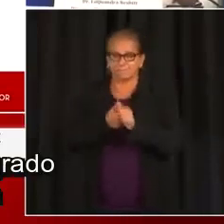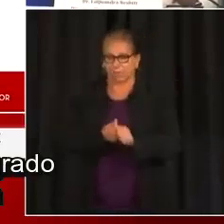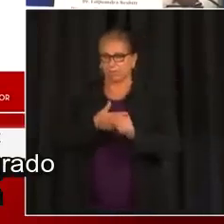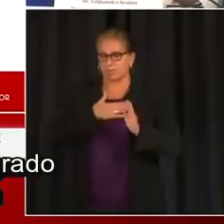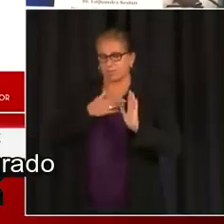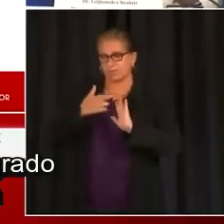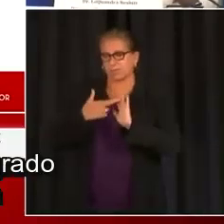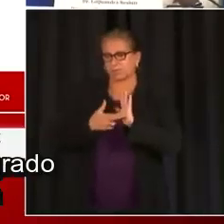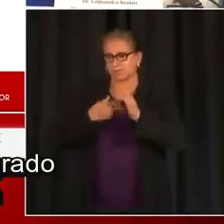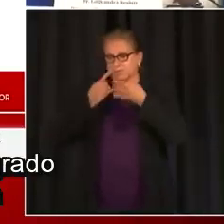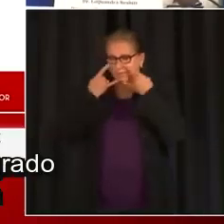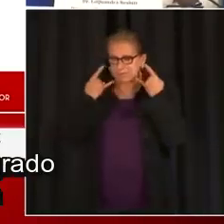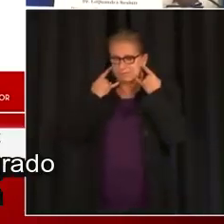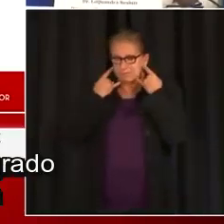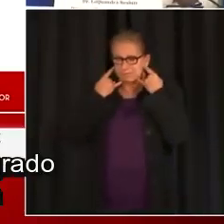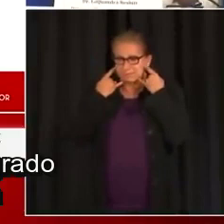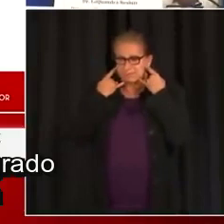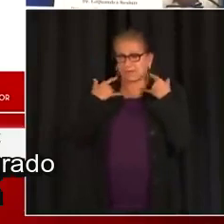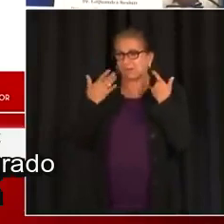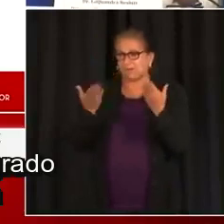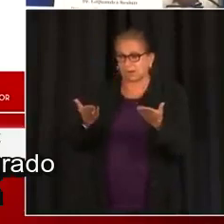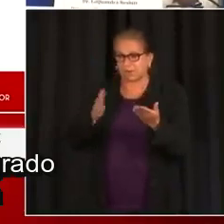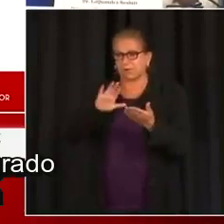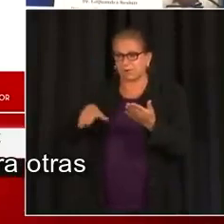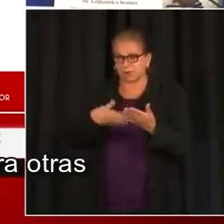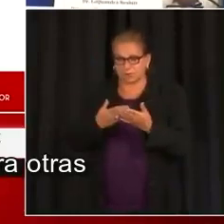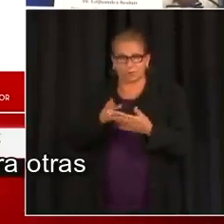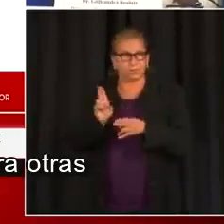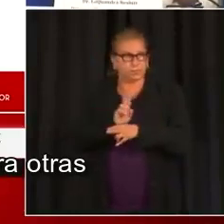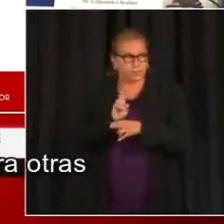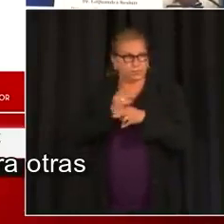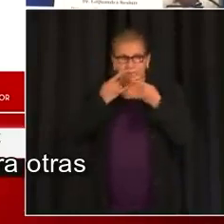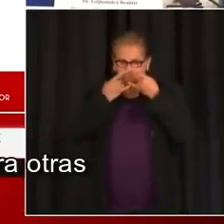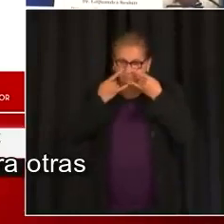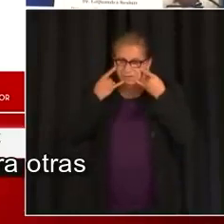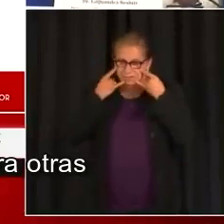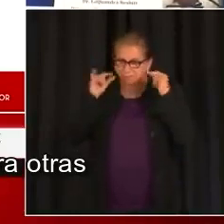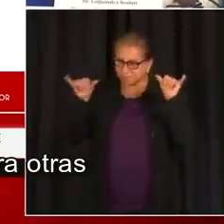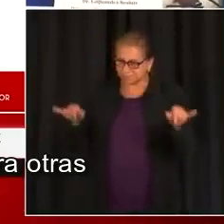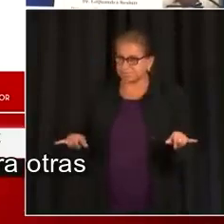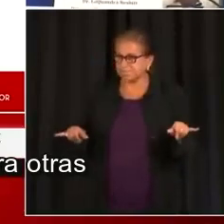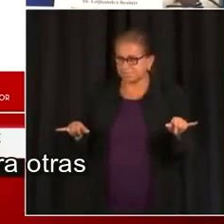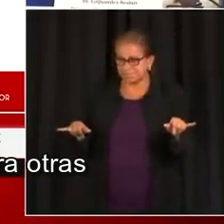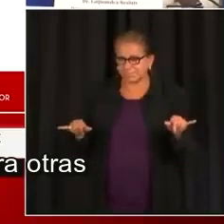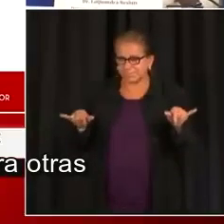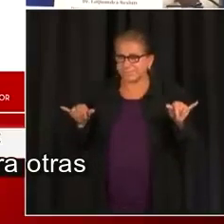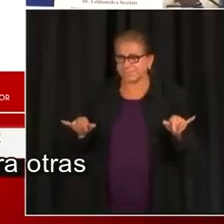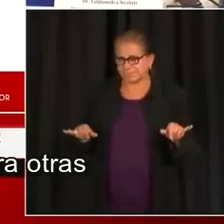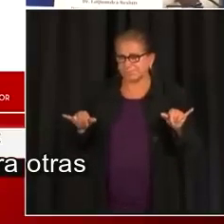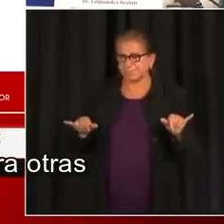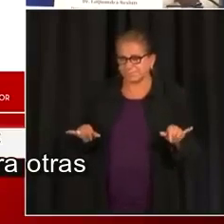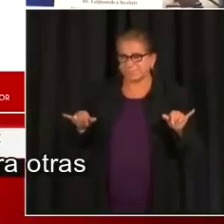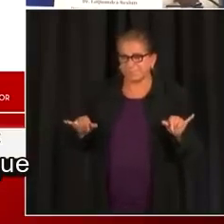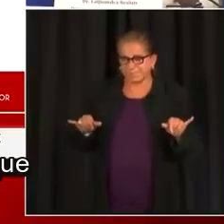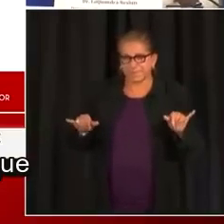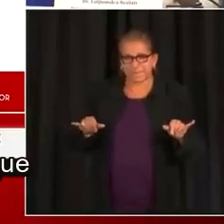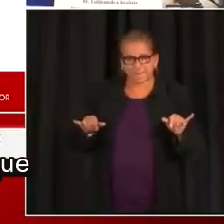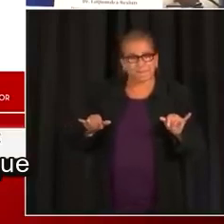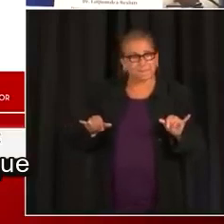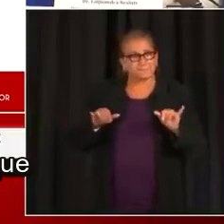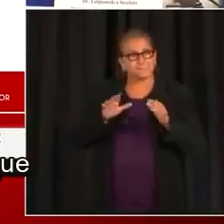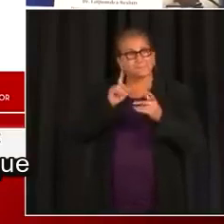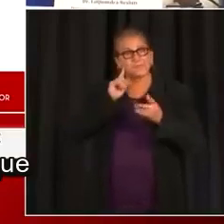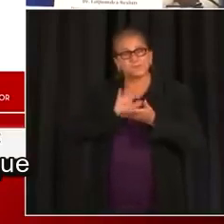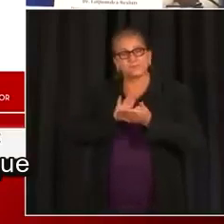kinder a duodécimo grado prioriza el uso de mascarilla y luego hace recomendaciones para otras estrategias de mitigación que pueden